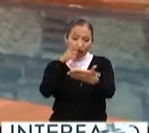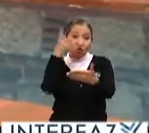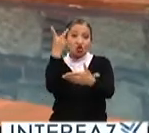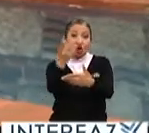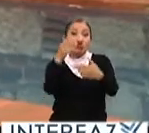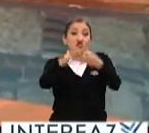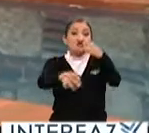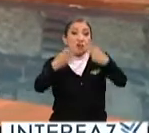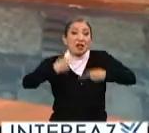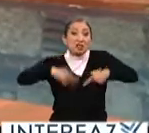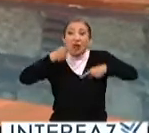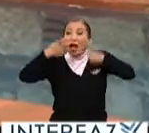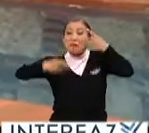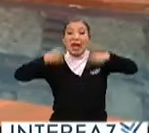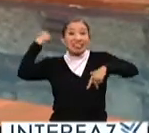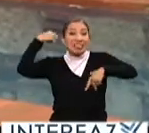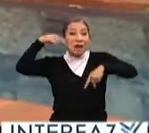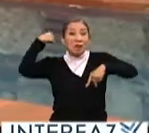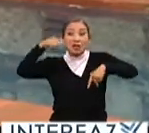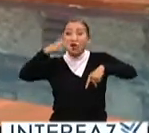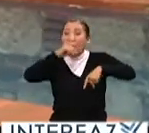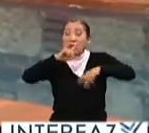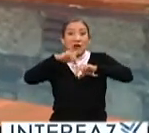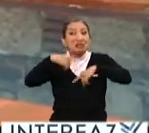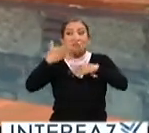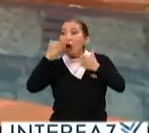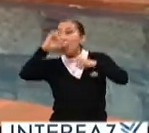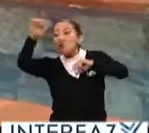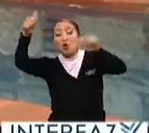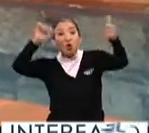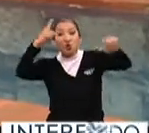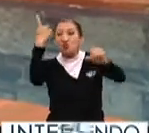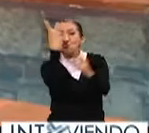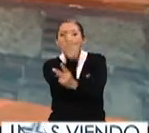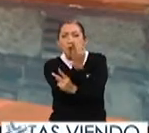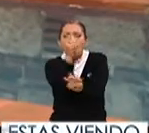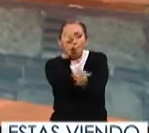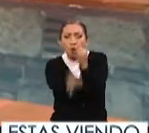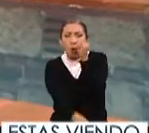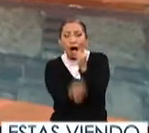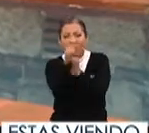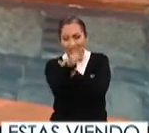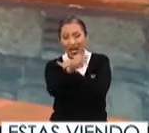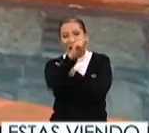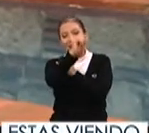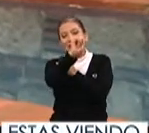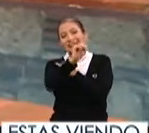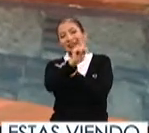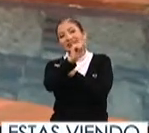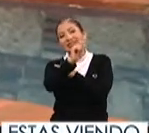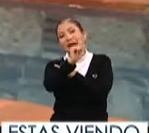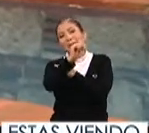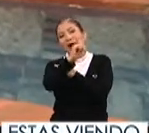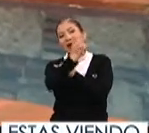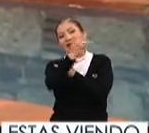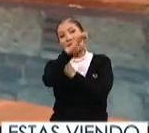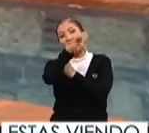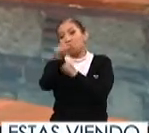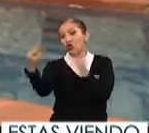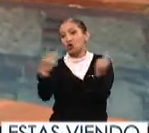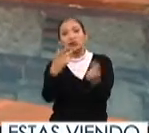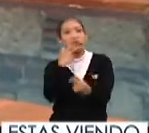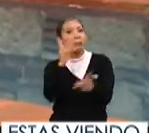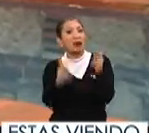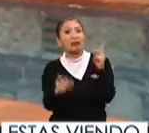hablantes en una región de Tabasco, que eran los últimos hablantes de la Yapaneco, y no se hablaban.